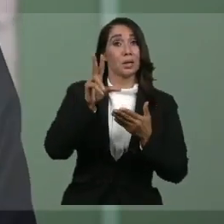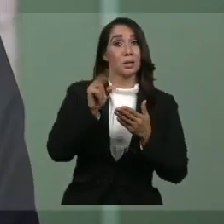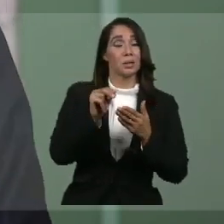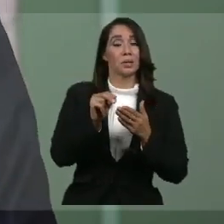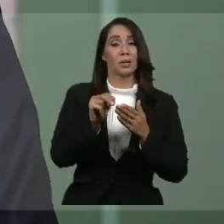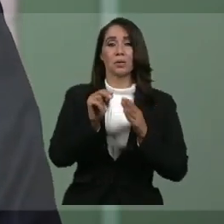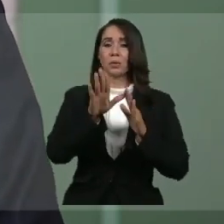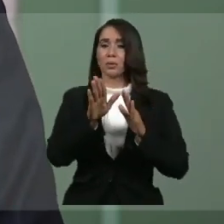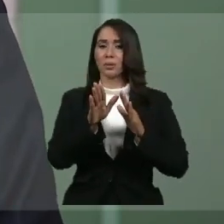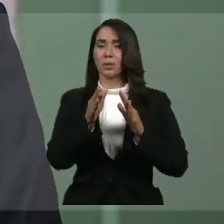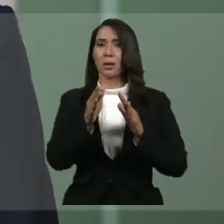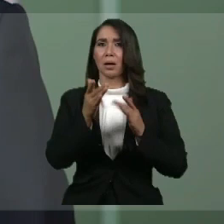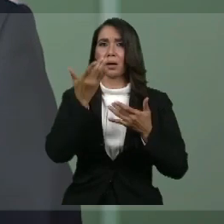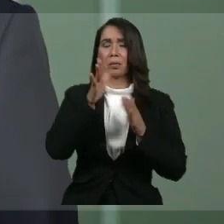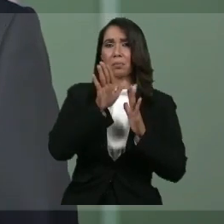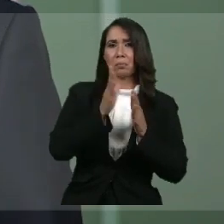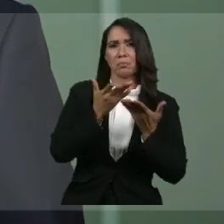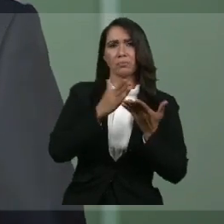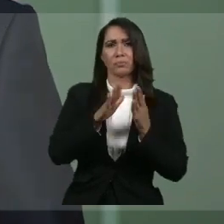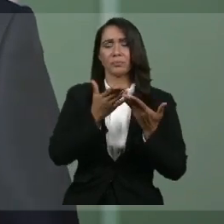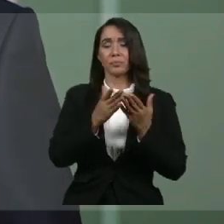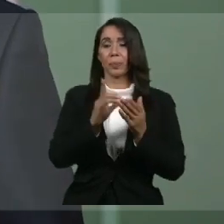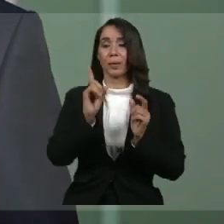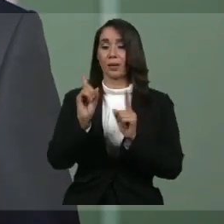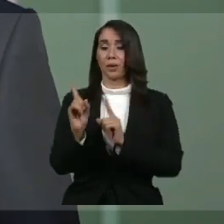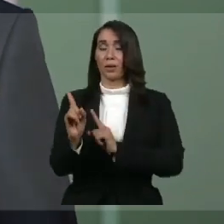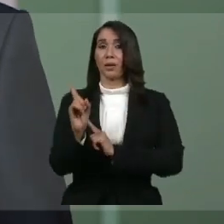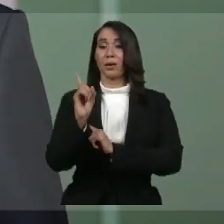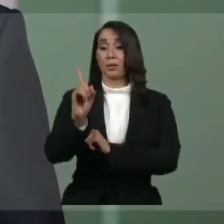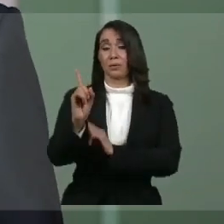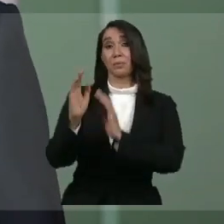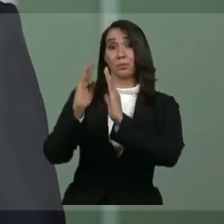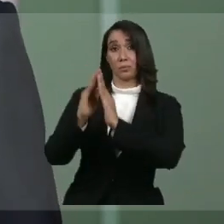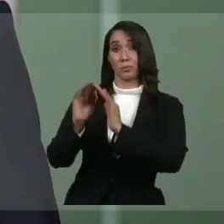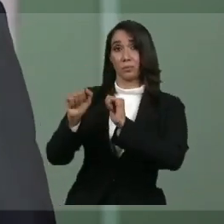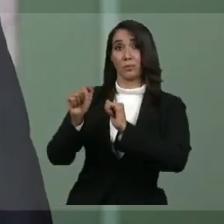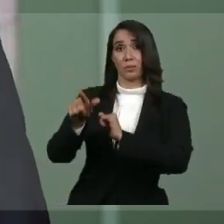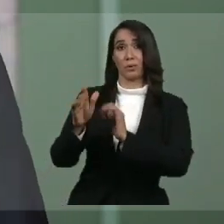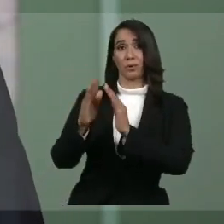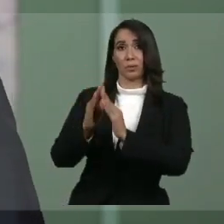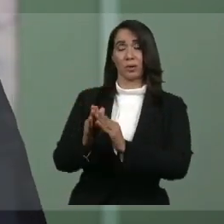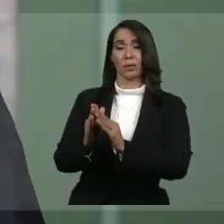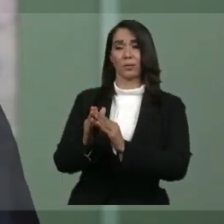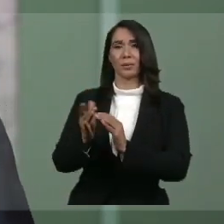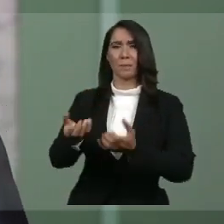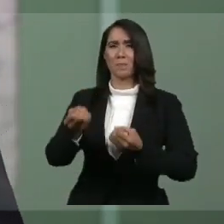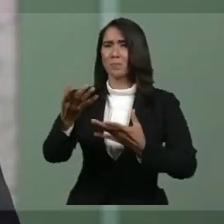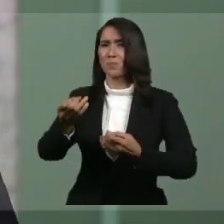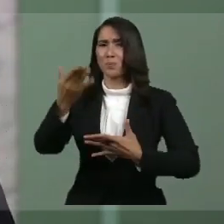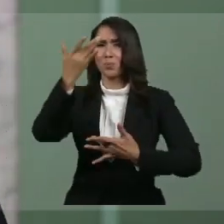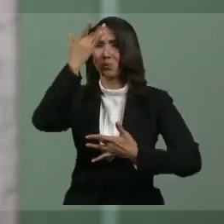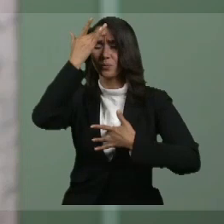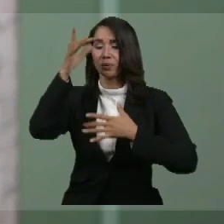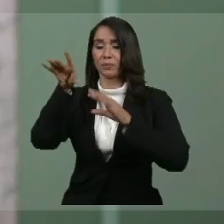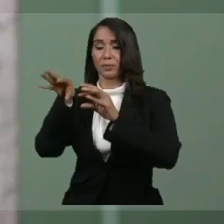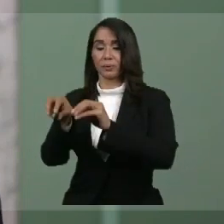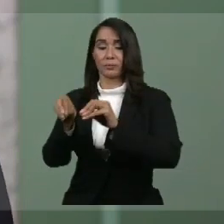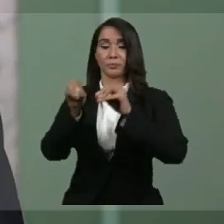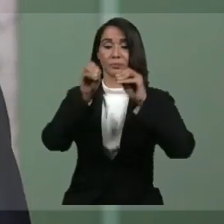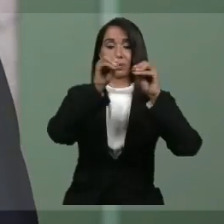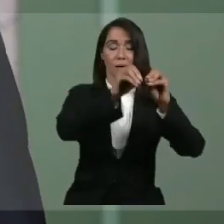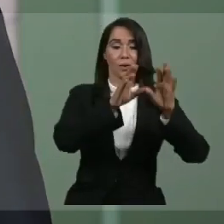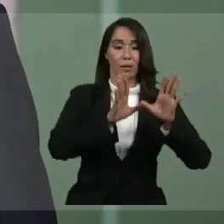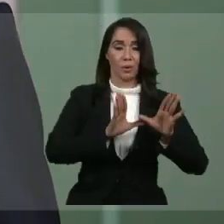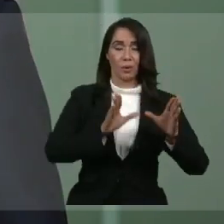si tiene condiciones para el aislamiento en su propio hogar o debe ser trasladado a uno de los espacios